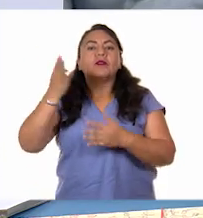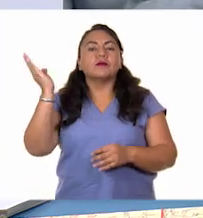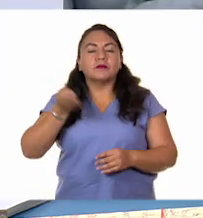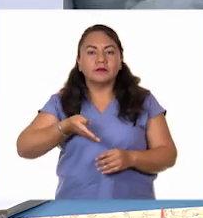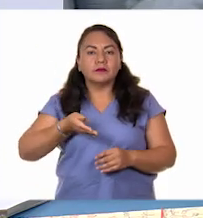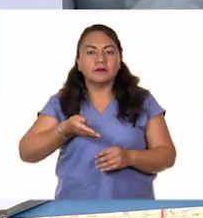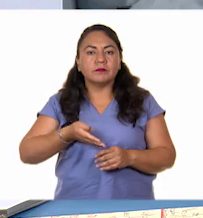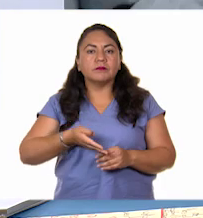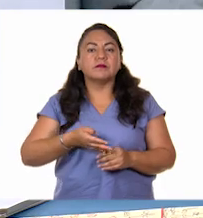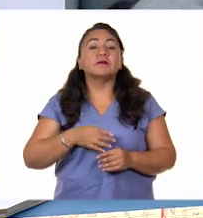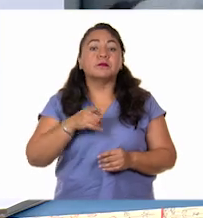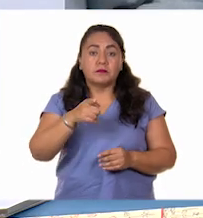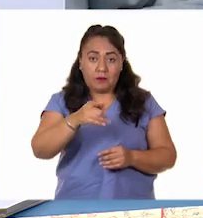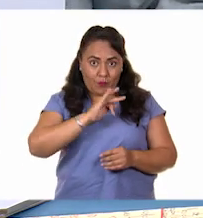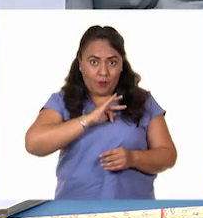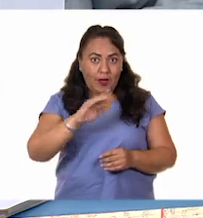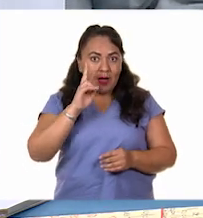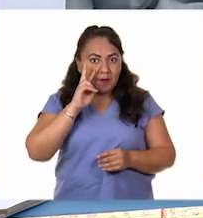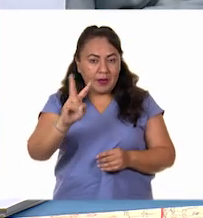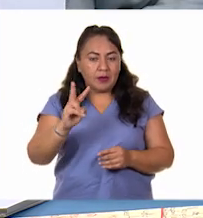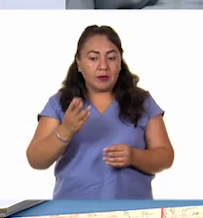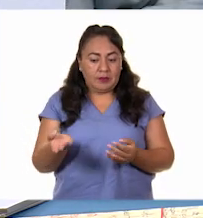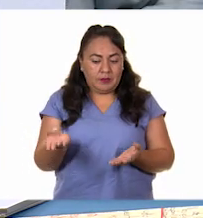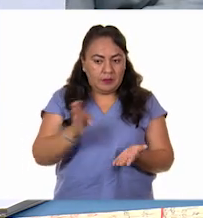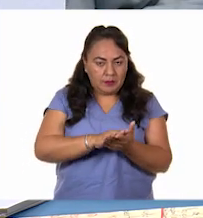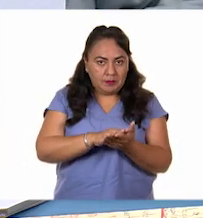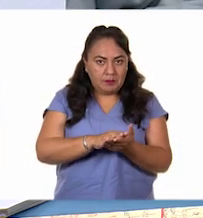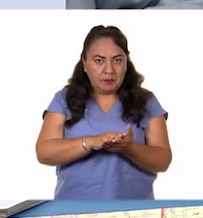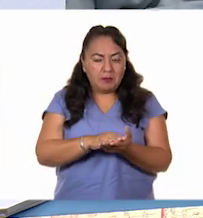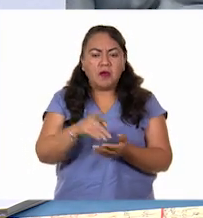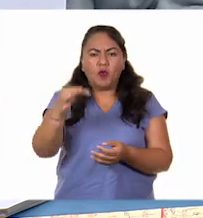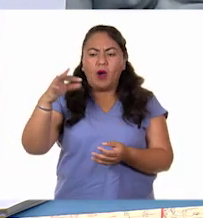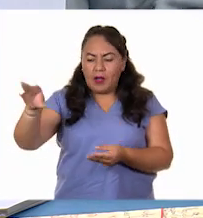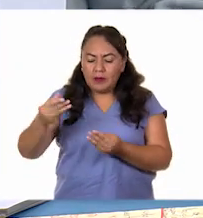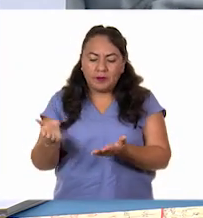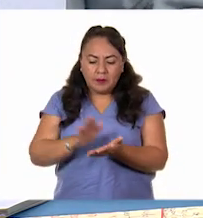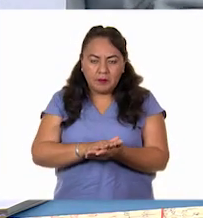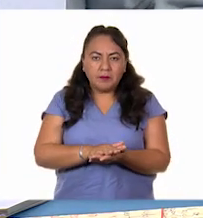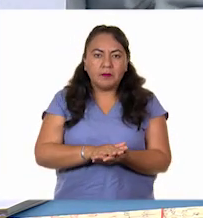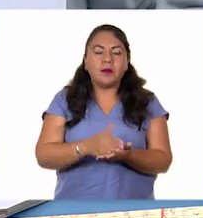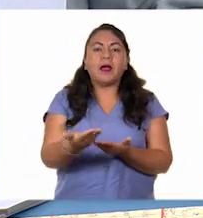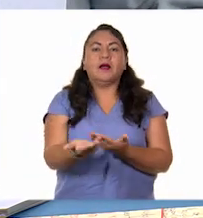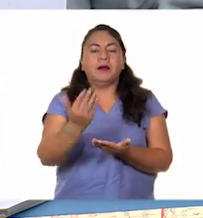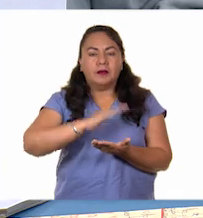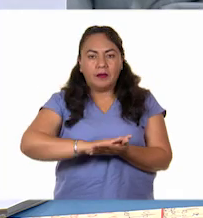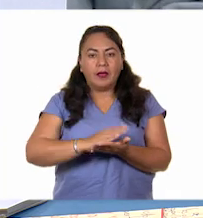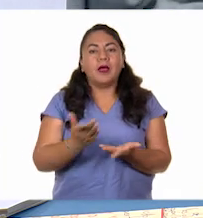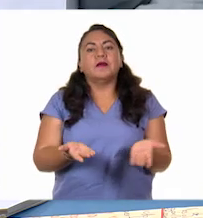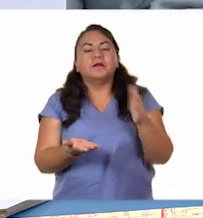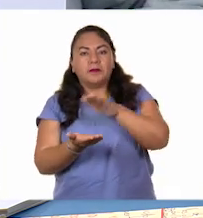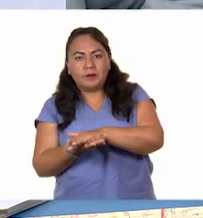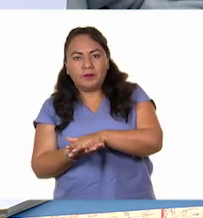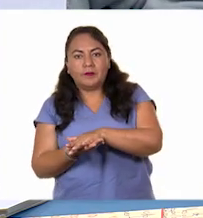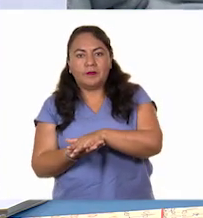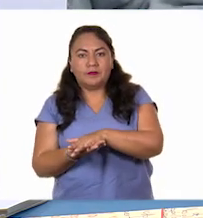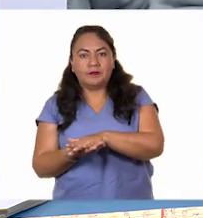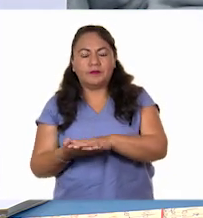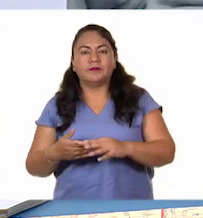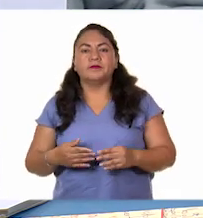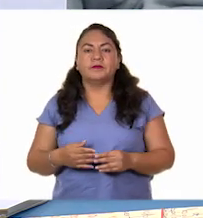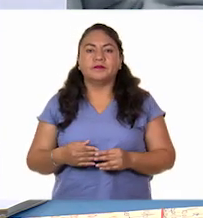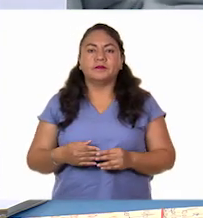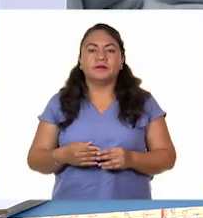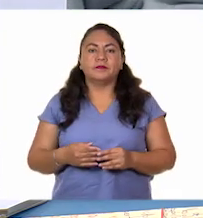¿Se vale en casa, muchachos, si tienes una hojita a la mitad? Después a la mitad. Después nuevamente a la mitad.